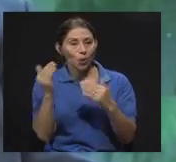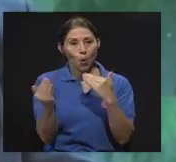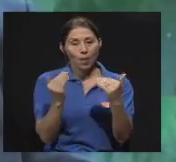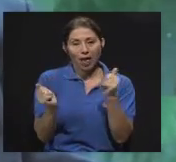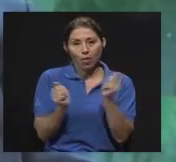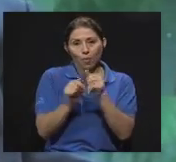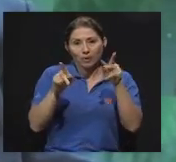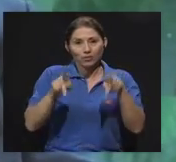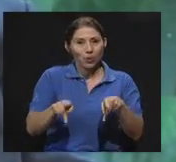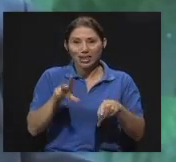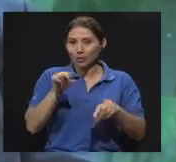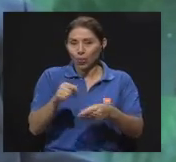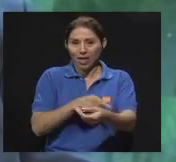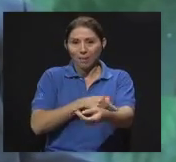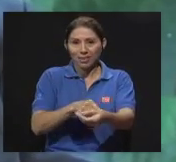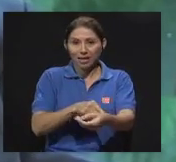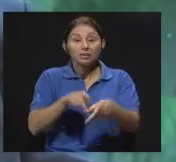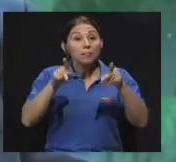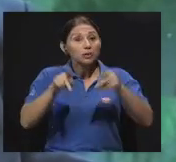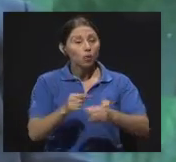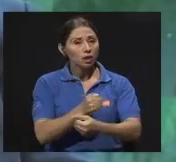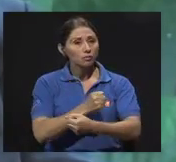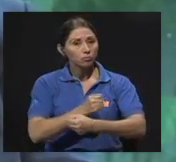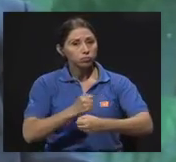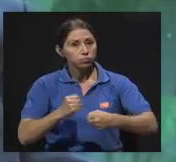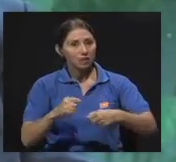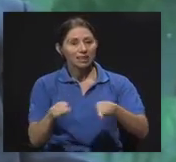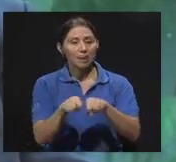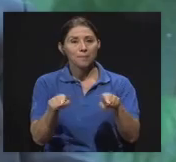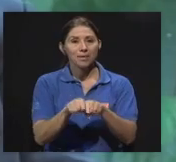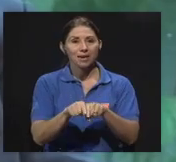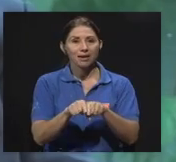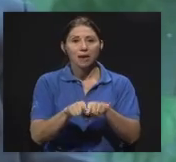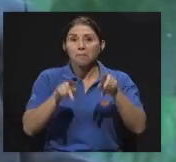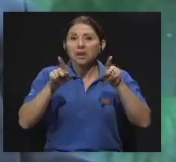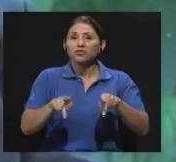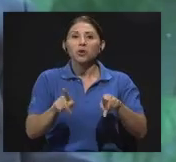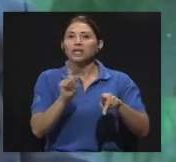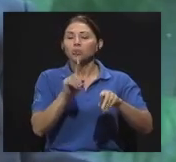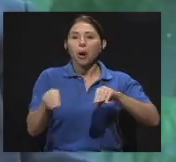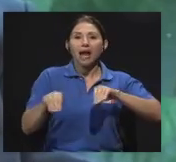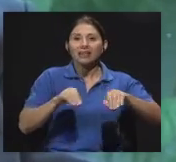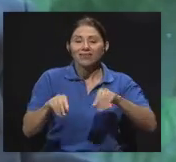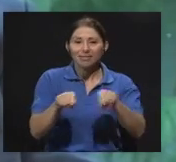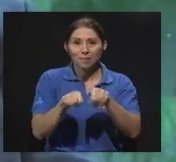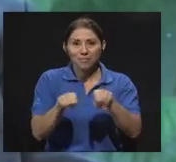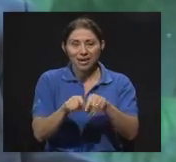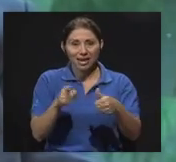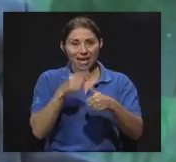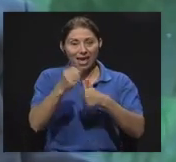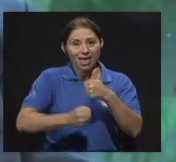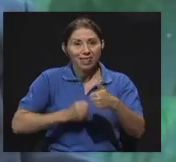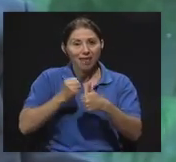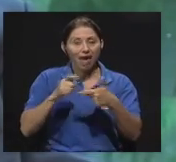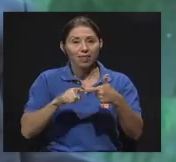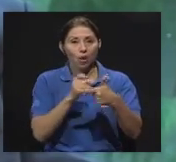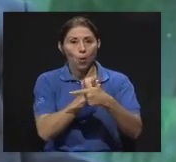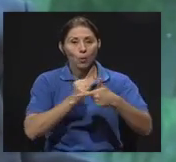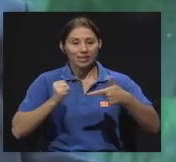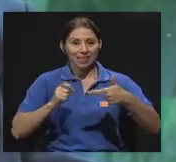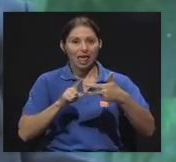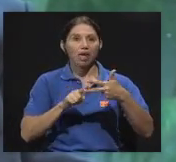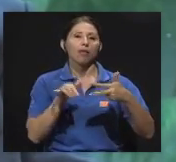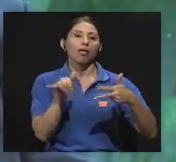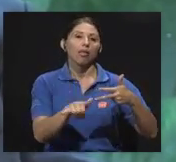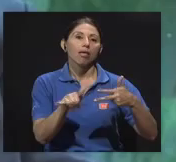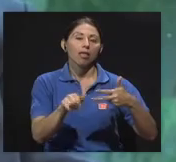obesos también, y las personas sedentarias también, o que tenemos todo en contra, la edad, la obesidad, el sedentarismo y la